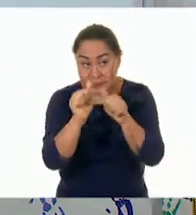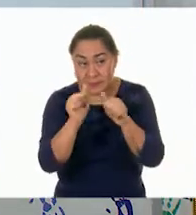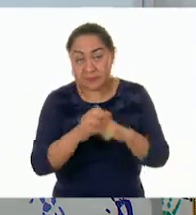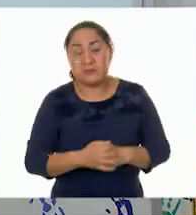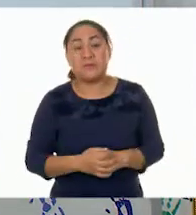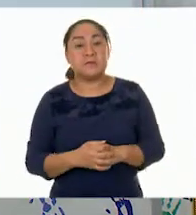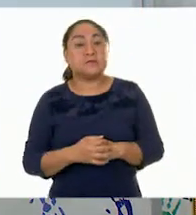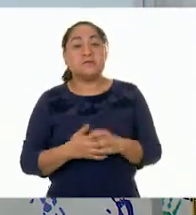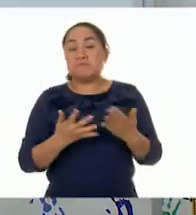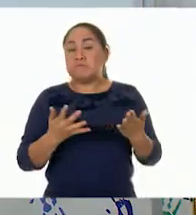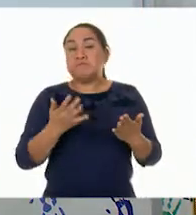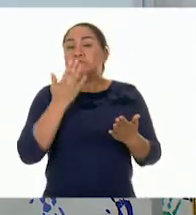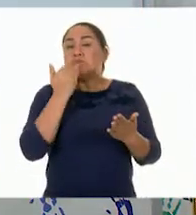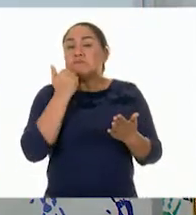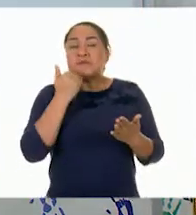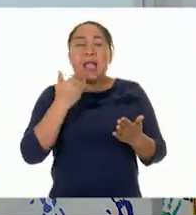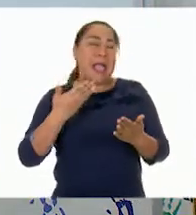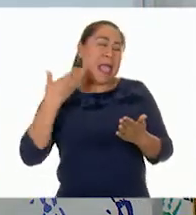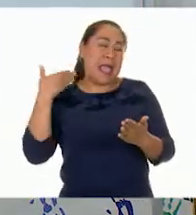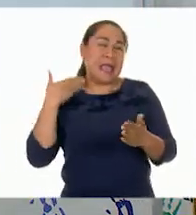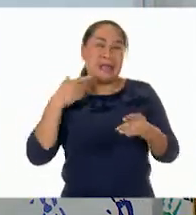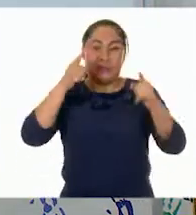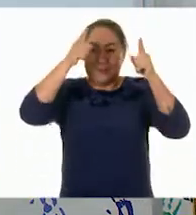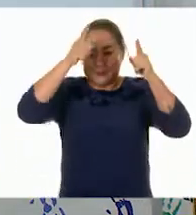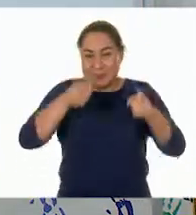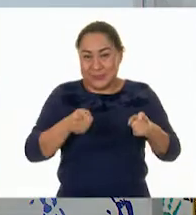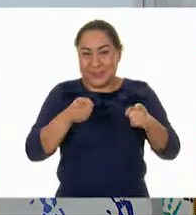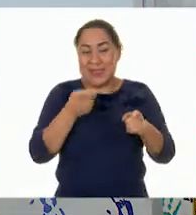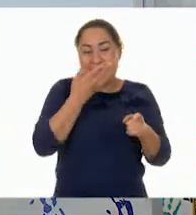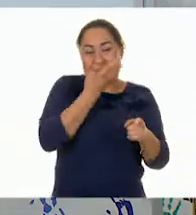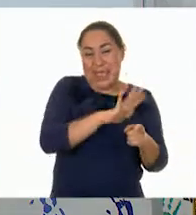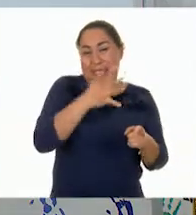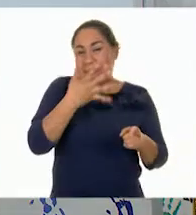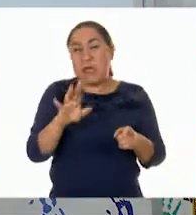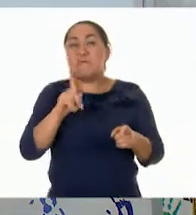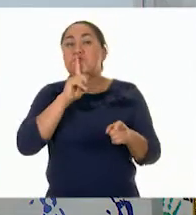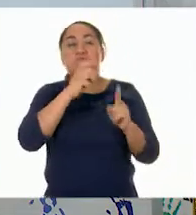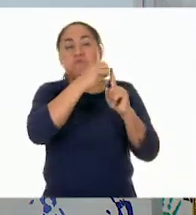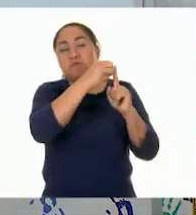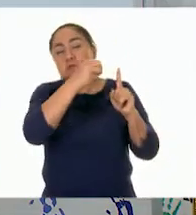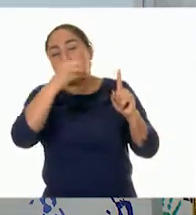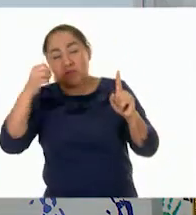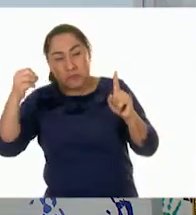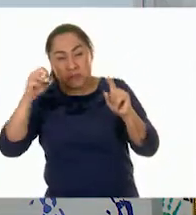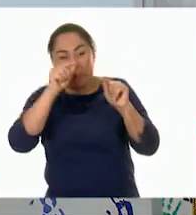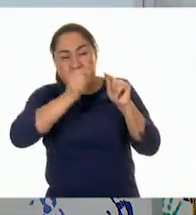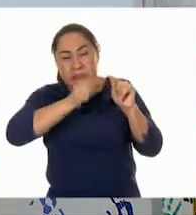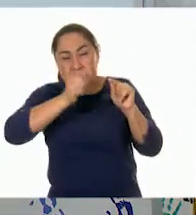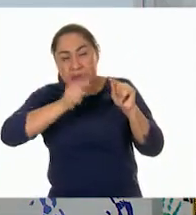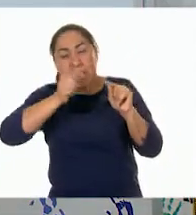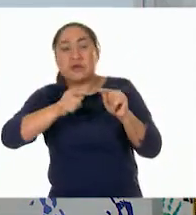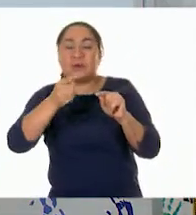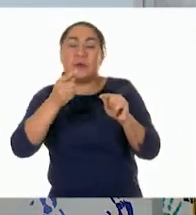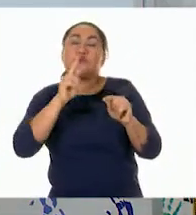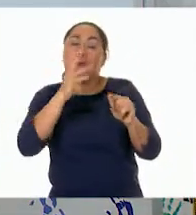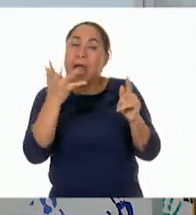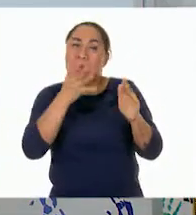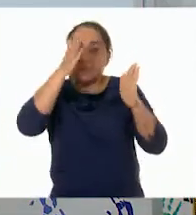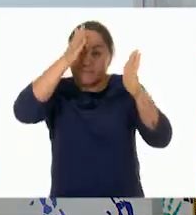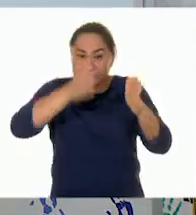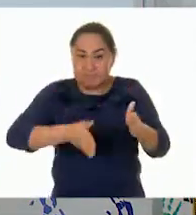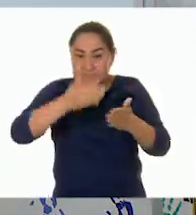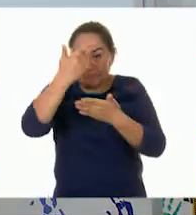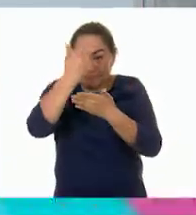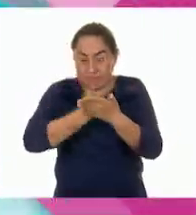aquí no hay esas líneas como en la pasada donde era seccionado por 10. Lo que vamos a hacer nosotros es hacer eso, ¿de acuerdo? Ah,